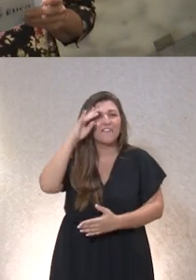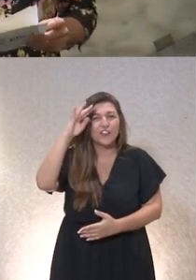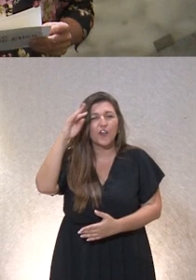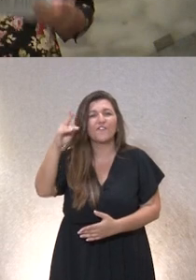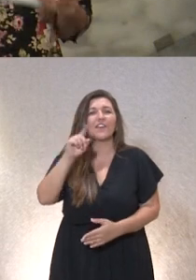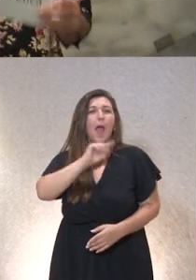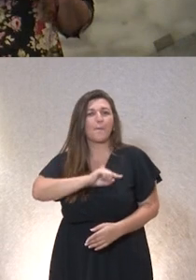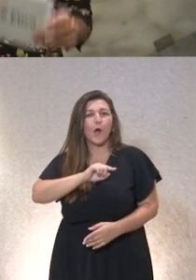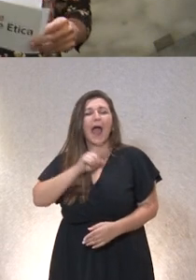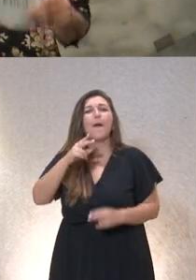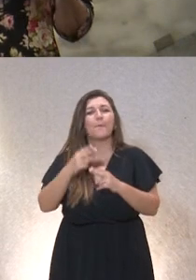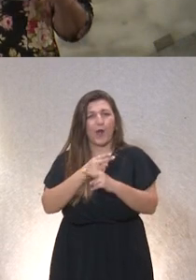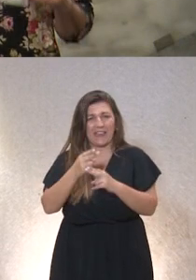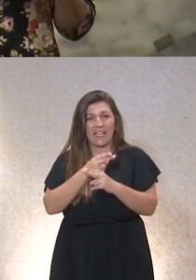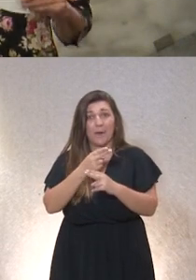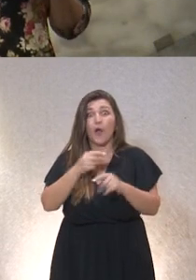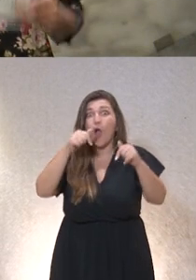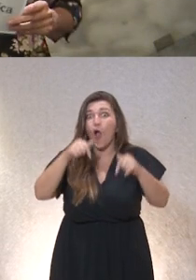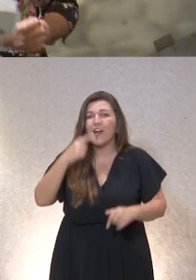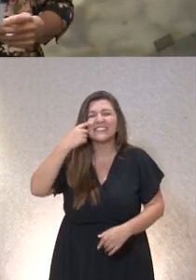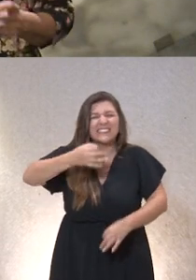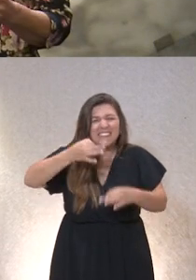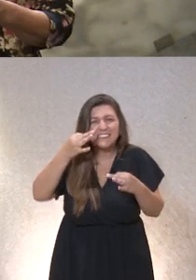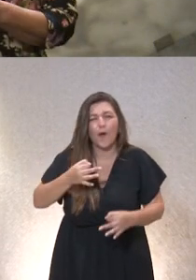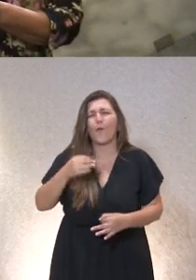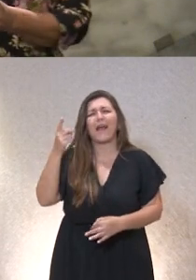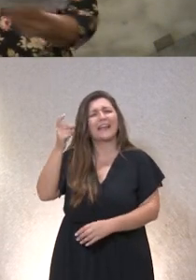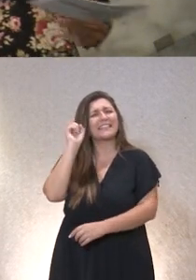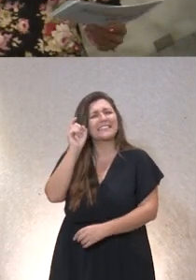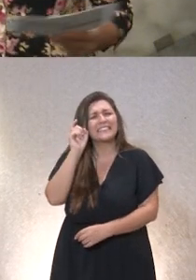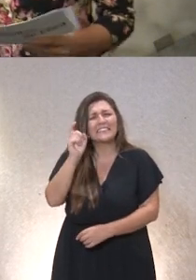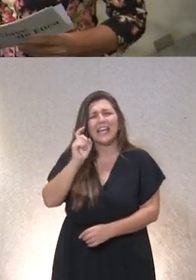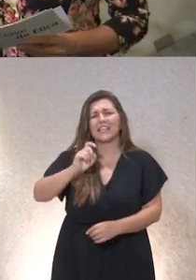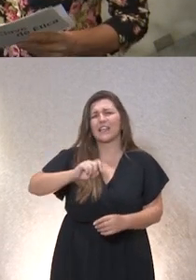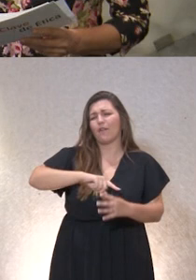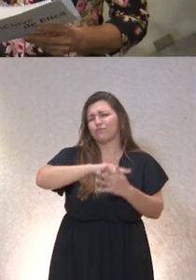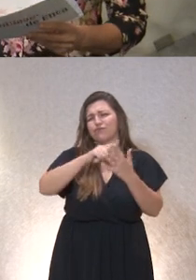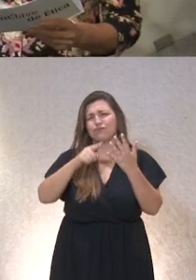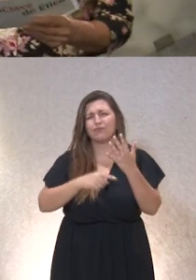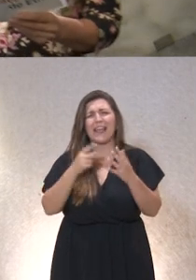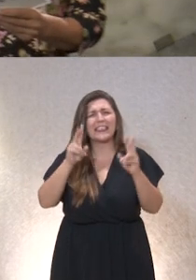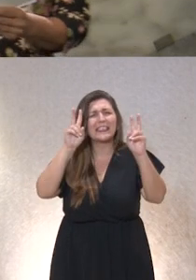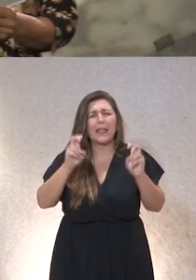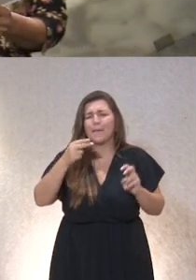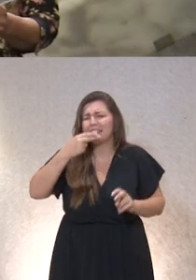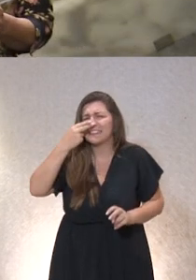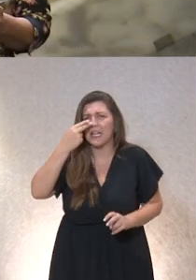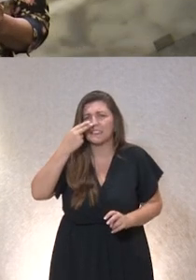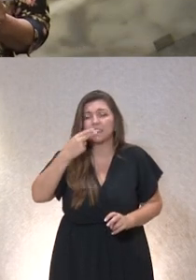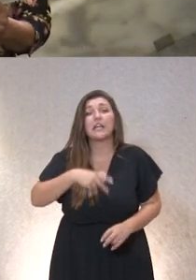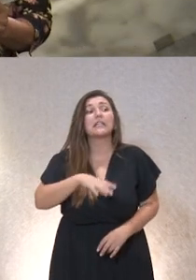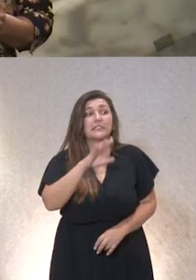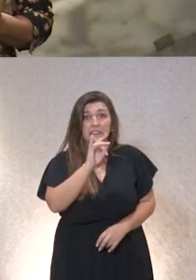seguro que nos va a enseñar un buen número de cosas sobre un tema de gran interés. Sí, sí.